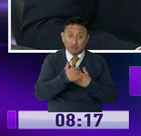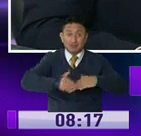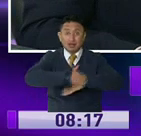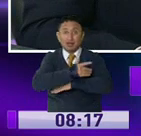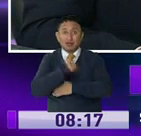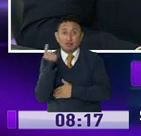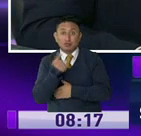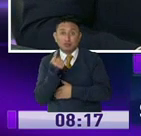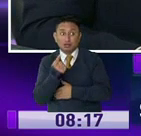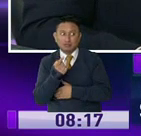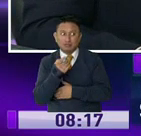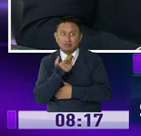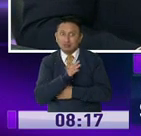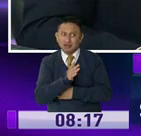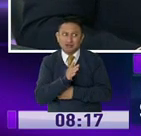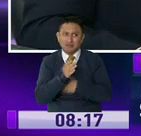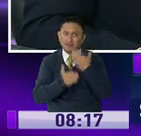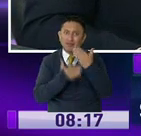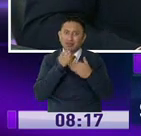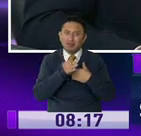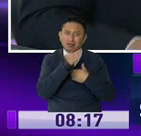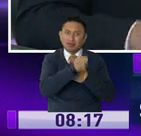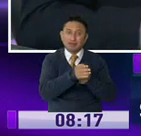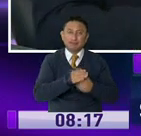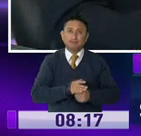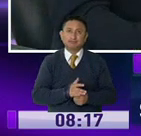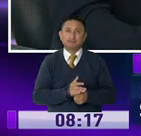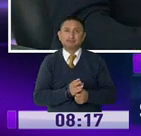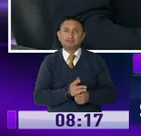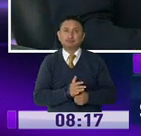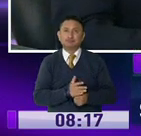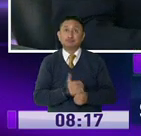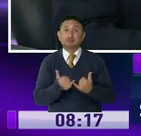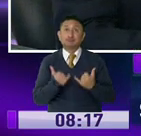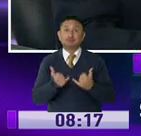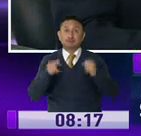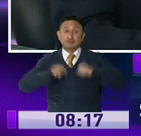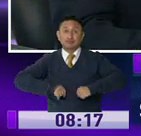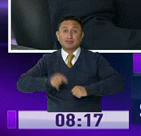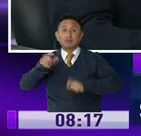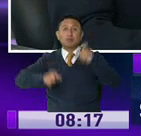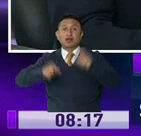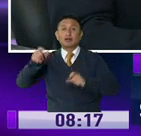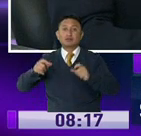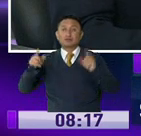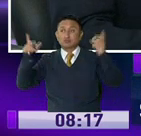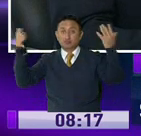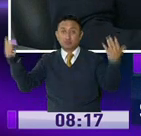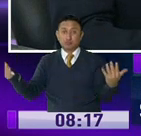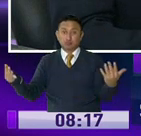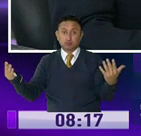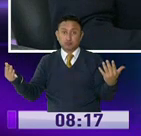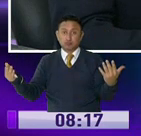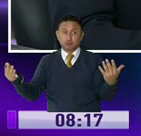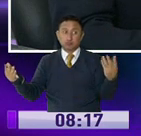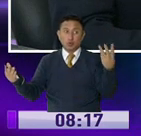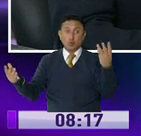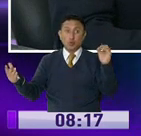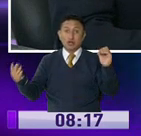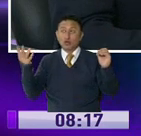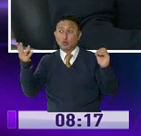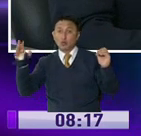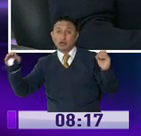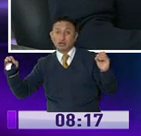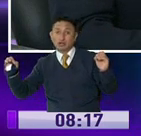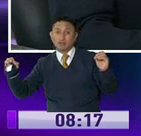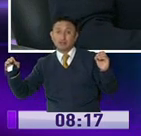calle y son más expuestas a estos peligros. Estamos ahorita con varias personas en los dos albergues, en el uno estamos con 40 personas, en